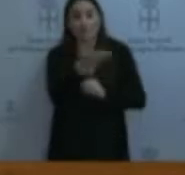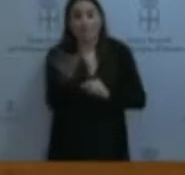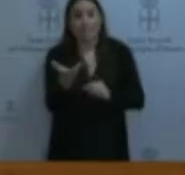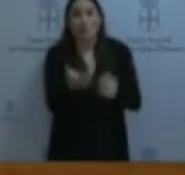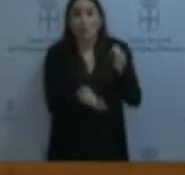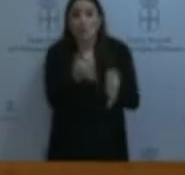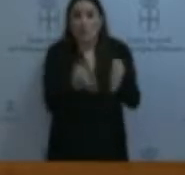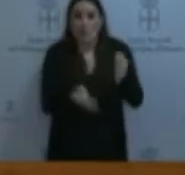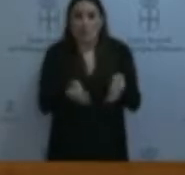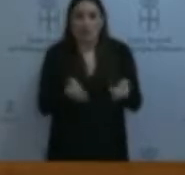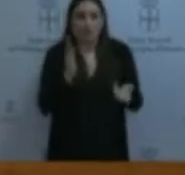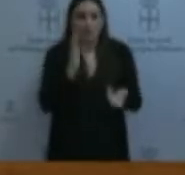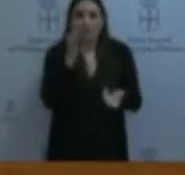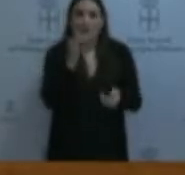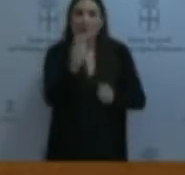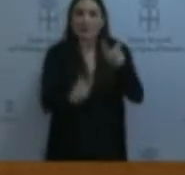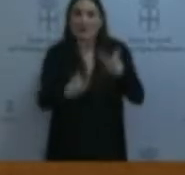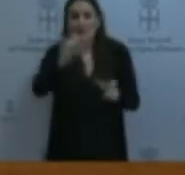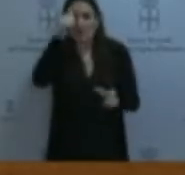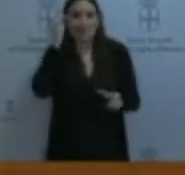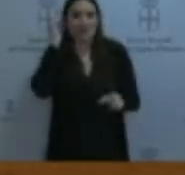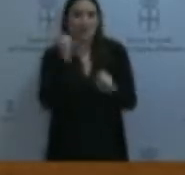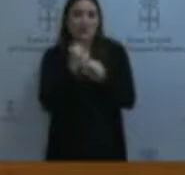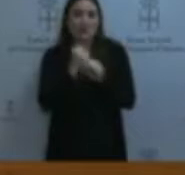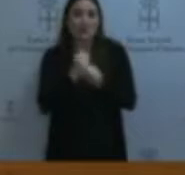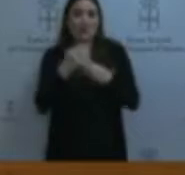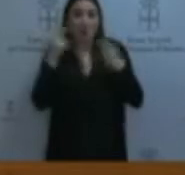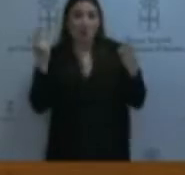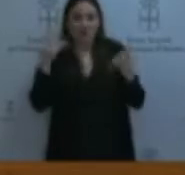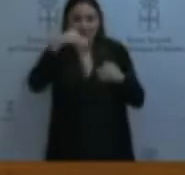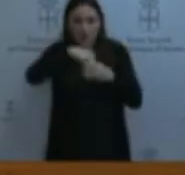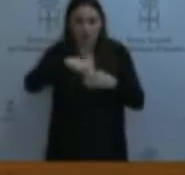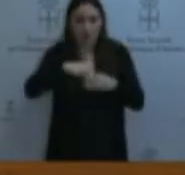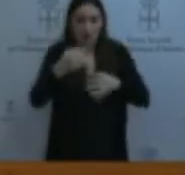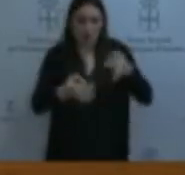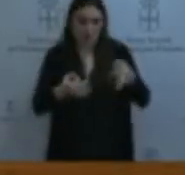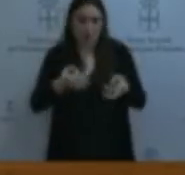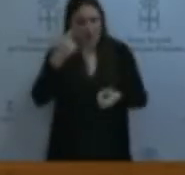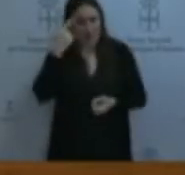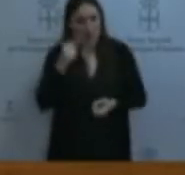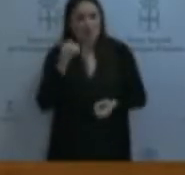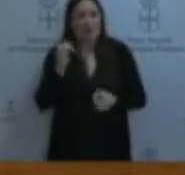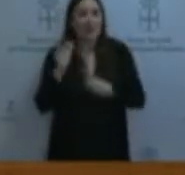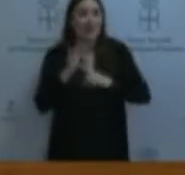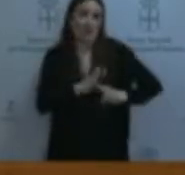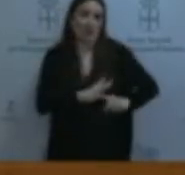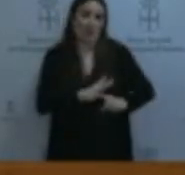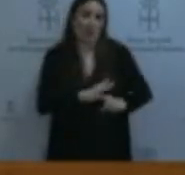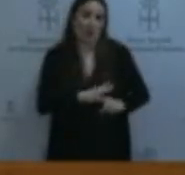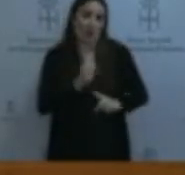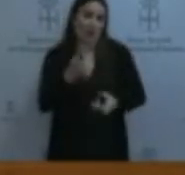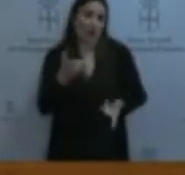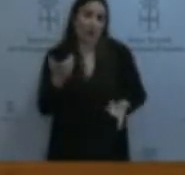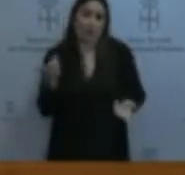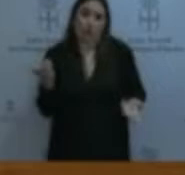justicia, que sufre los empleados y empleadas públicas de la misma y la discriminación que se viene manteniendo